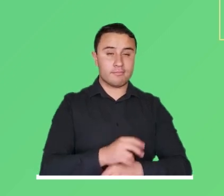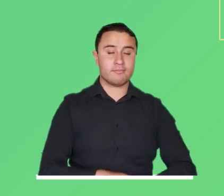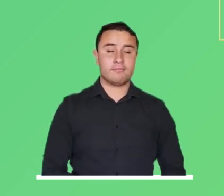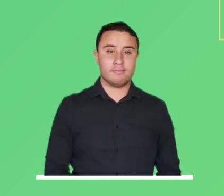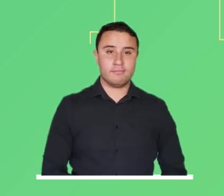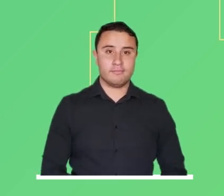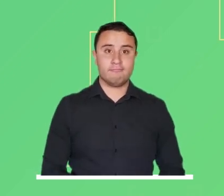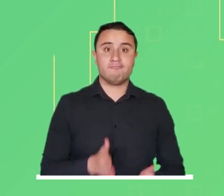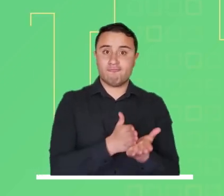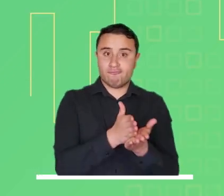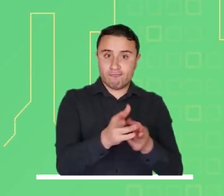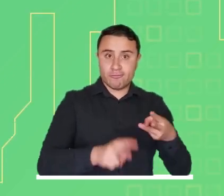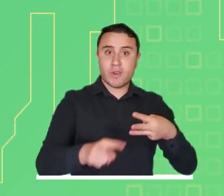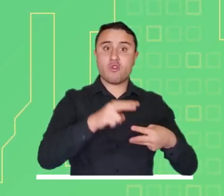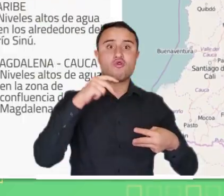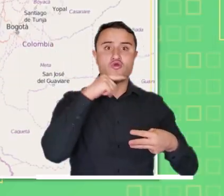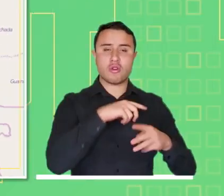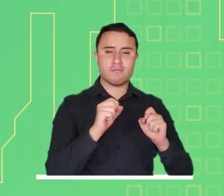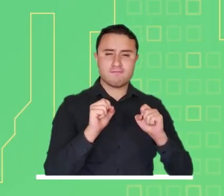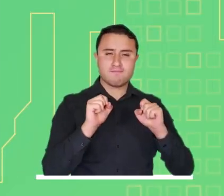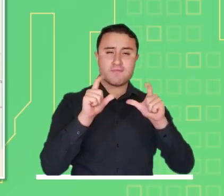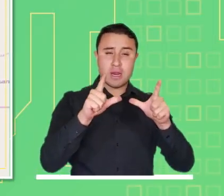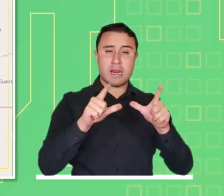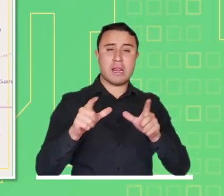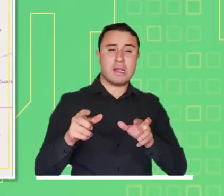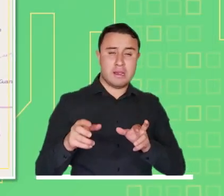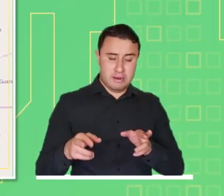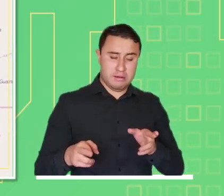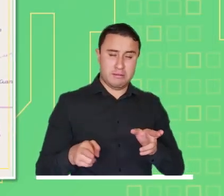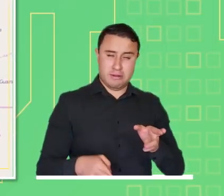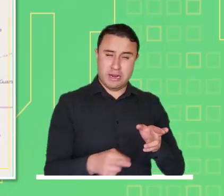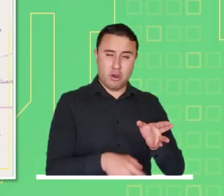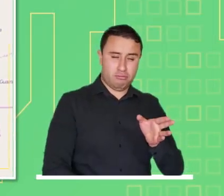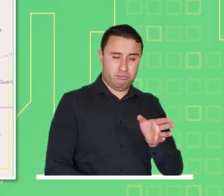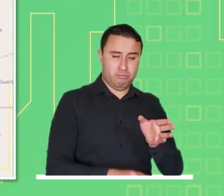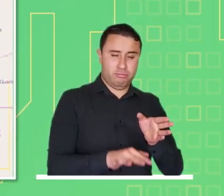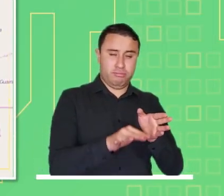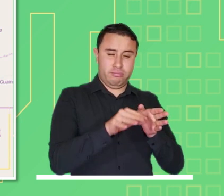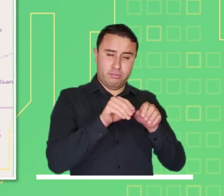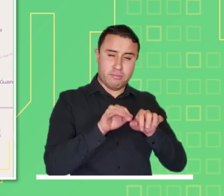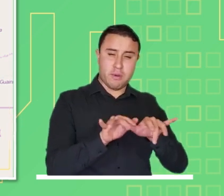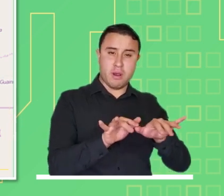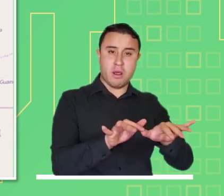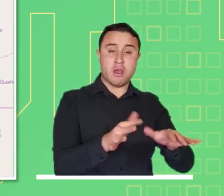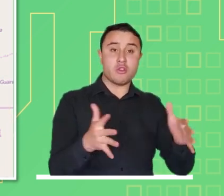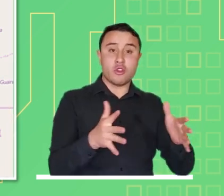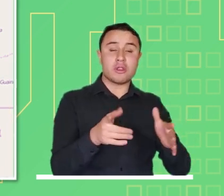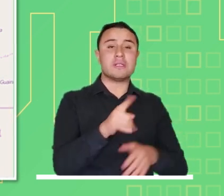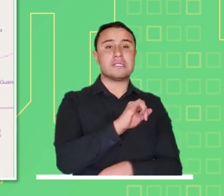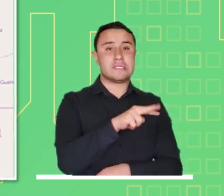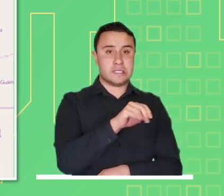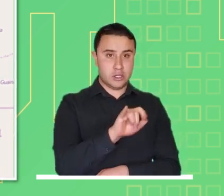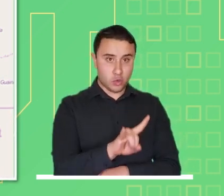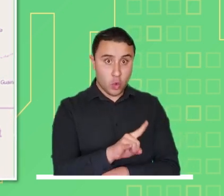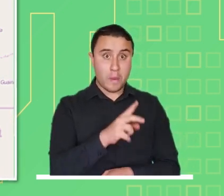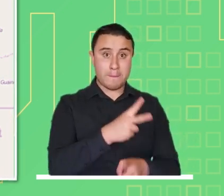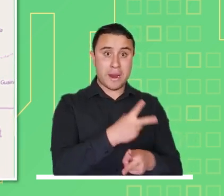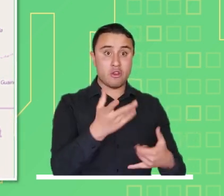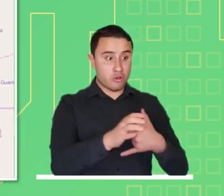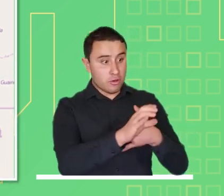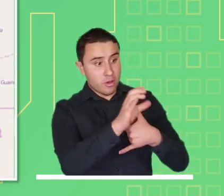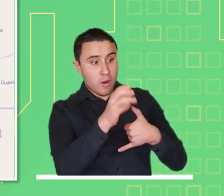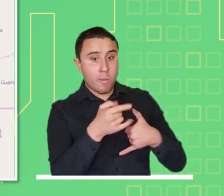Ahora, conozcamos las alertas activas. Permanece la alerta roja por niveles altos de agua en la región Caribe,